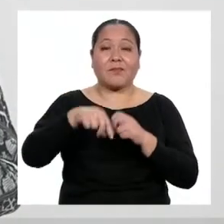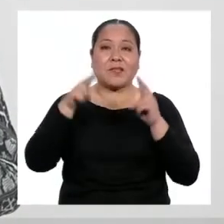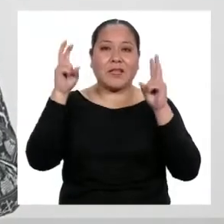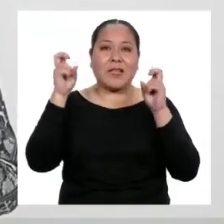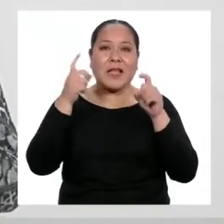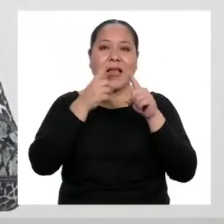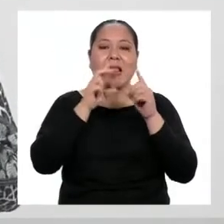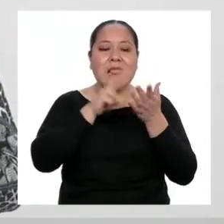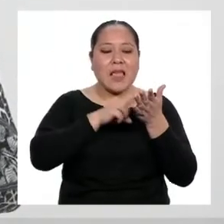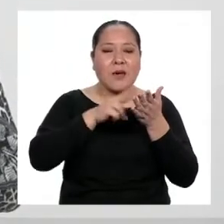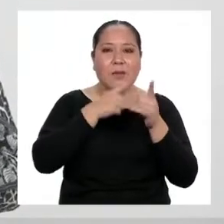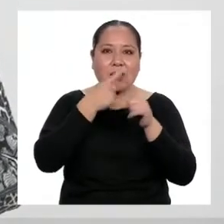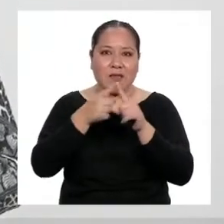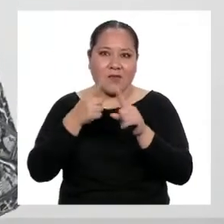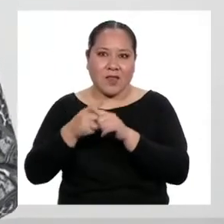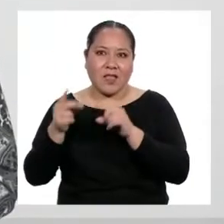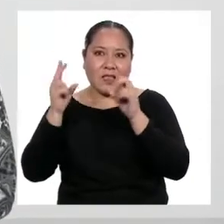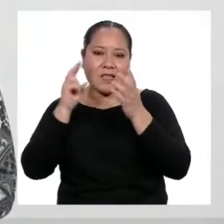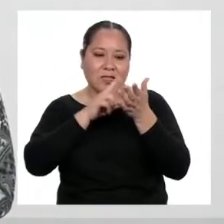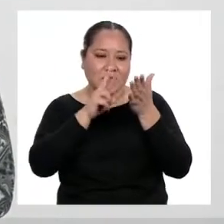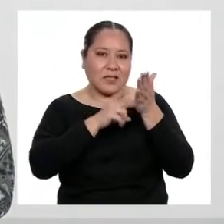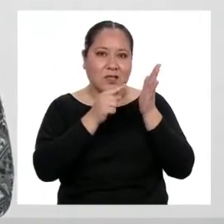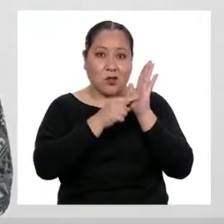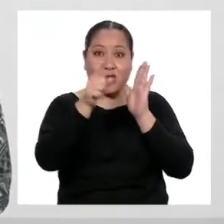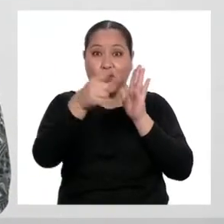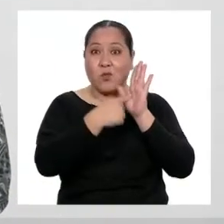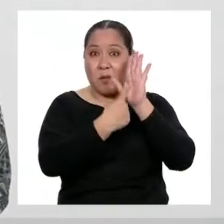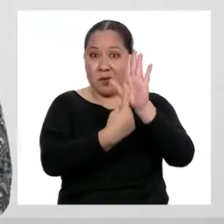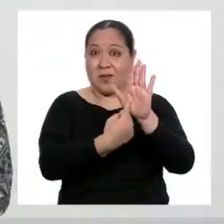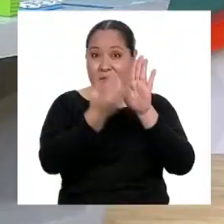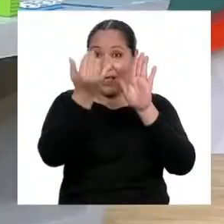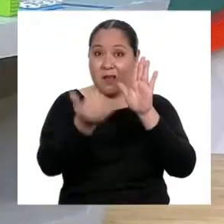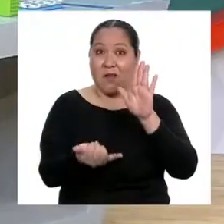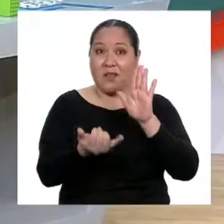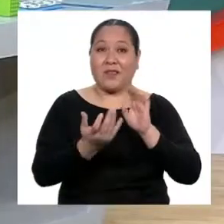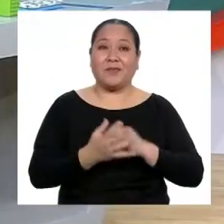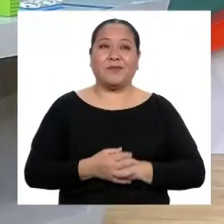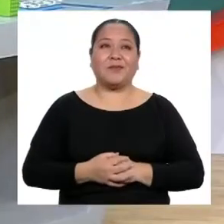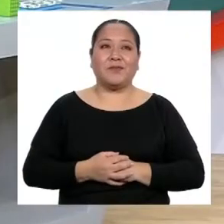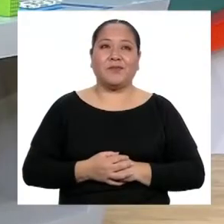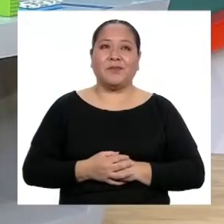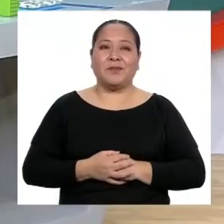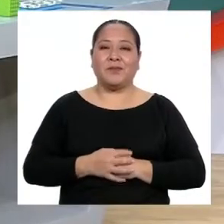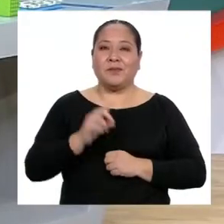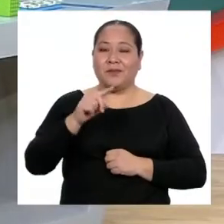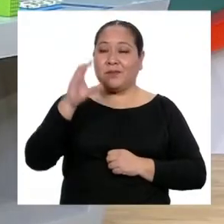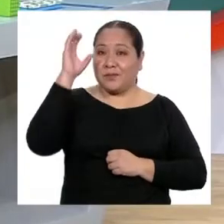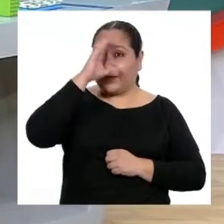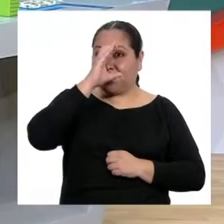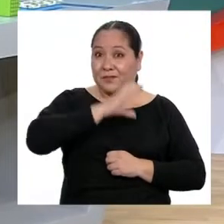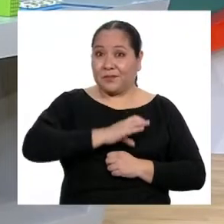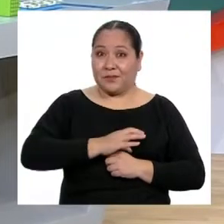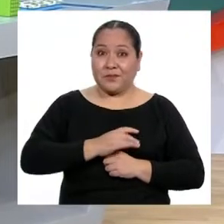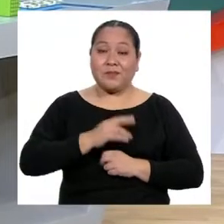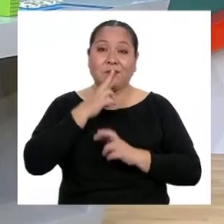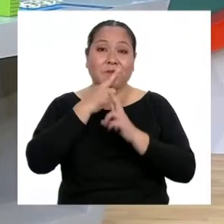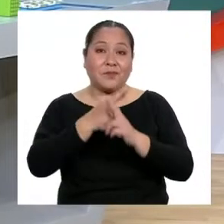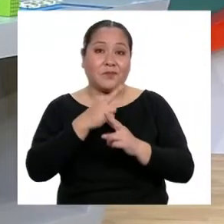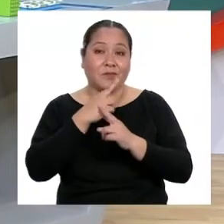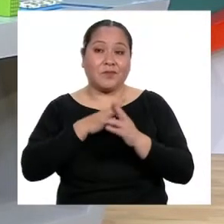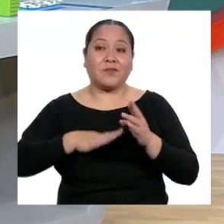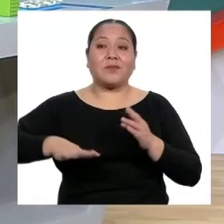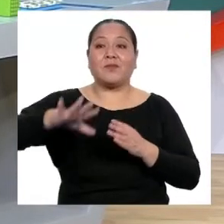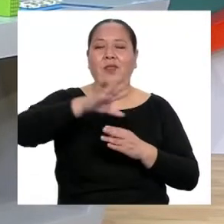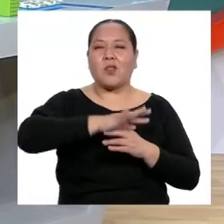distintos textos como el que me has presentado hoy día? Se refiere a buscar respuestas a